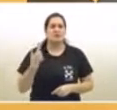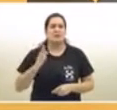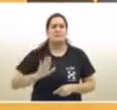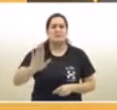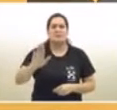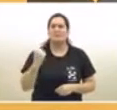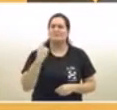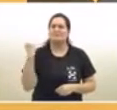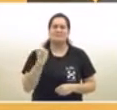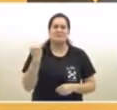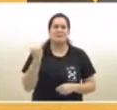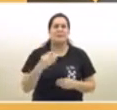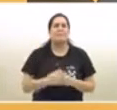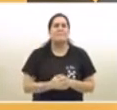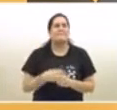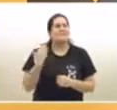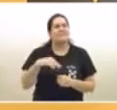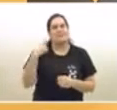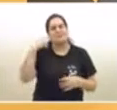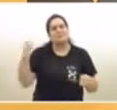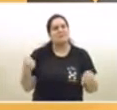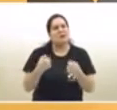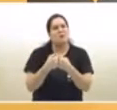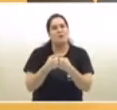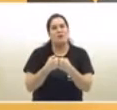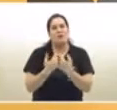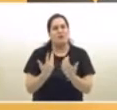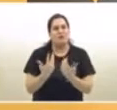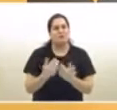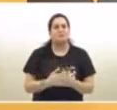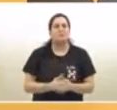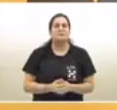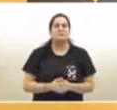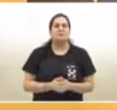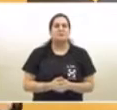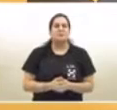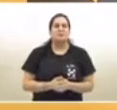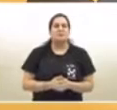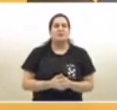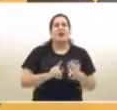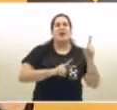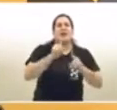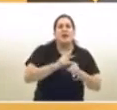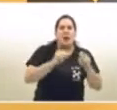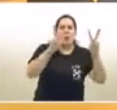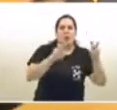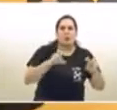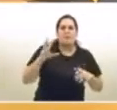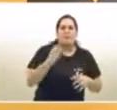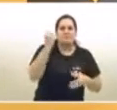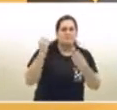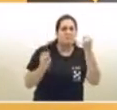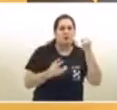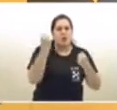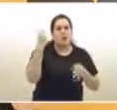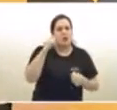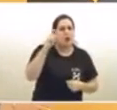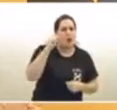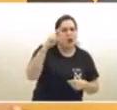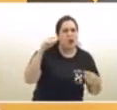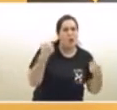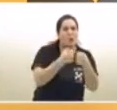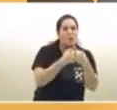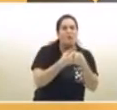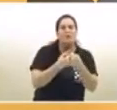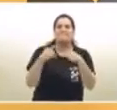Tenemos que encontrar un punto de acuerdo. Lo que hicimos en muchos temas, logramos un acuerdo, trabajamos juntos, dialogamos con el Gobierno Nacional, con la provincia.